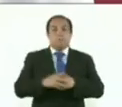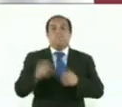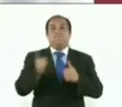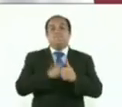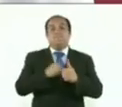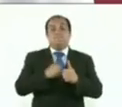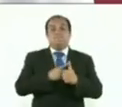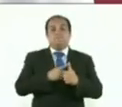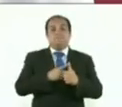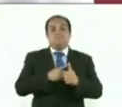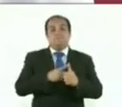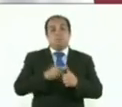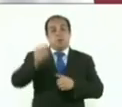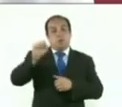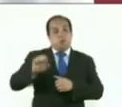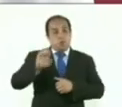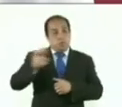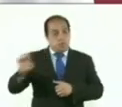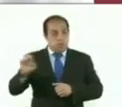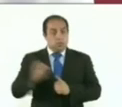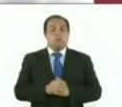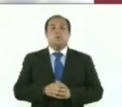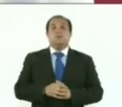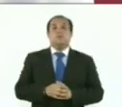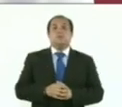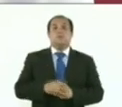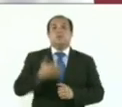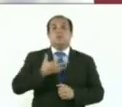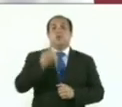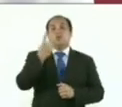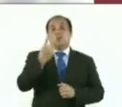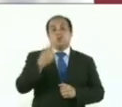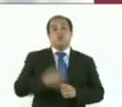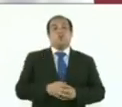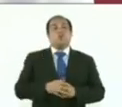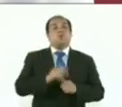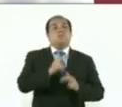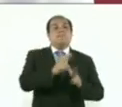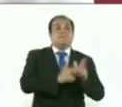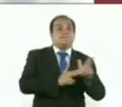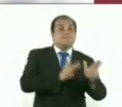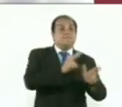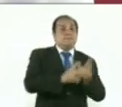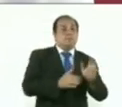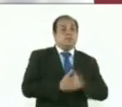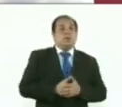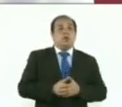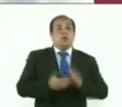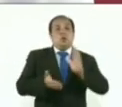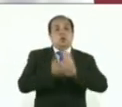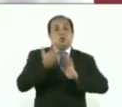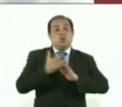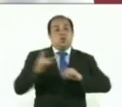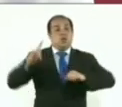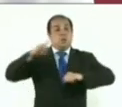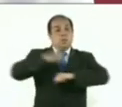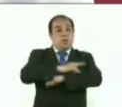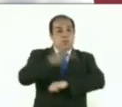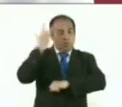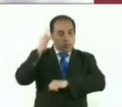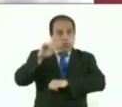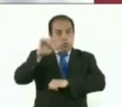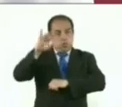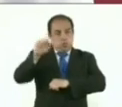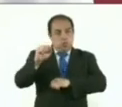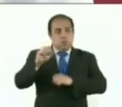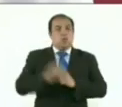en el sureste a través de los dos trenes, que se hiciera el aeropuerto de Santa Lucía y se acabara por